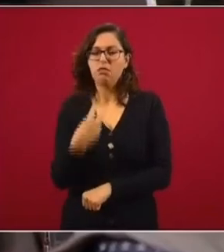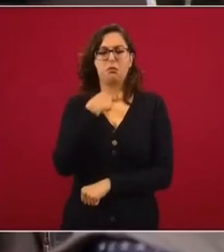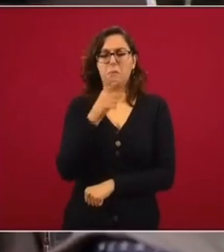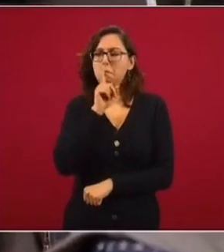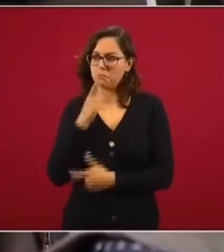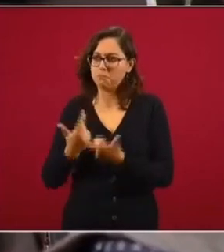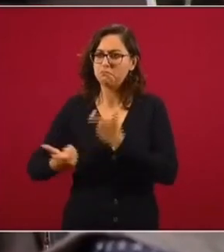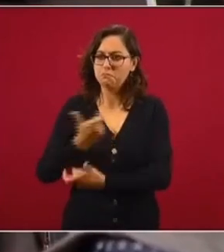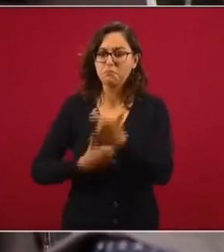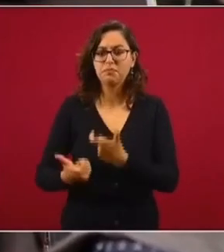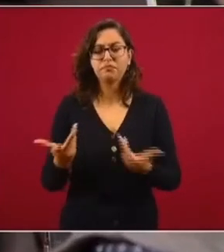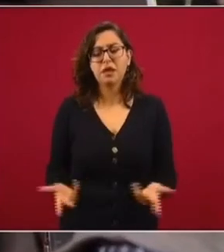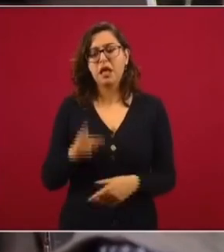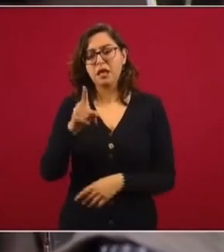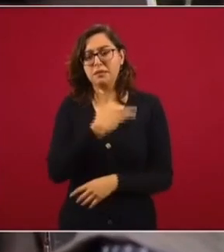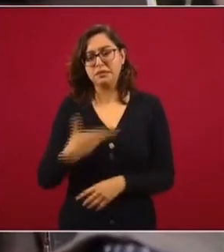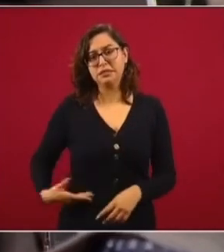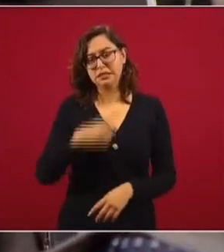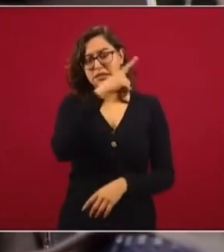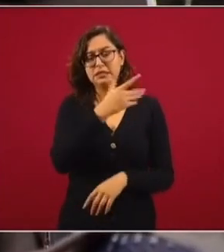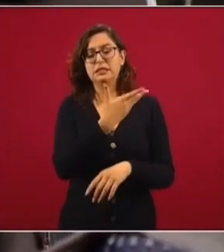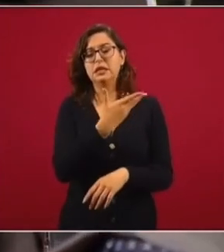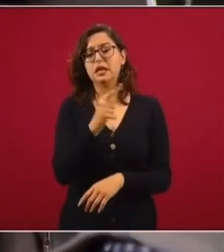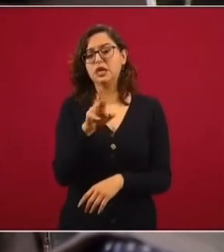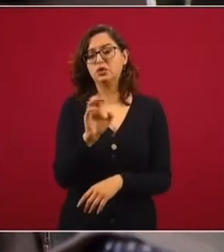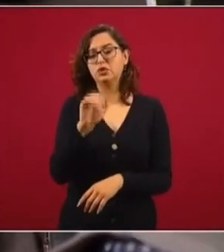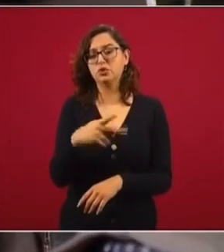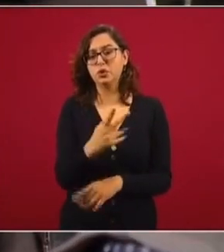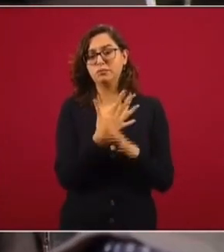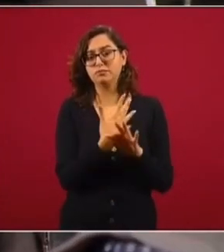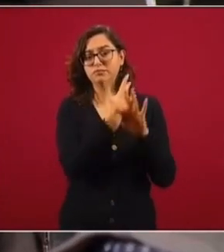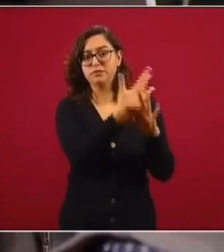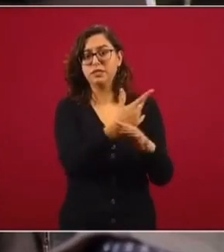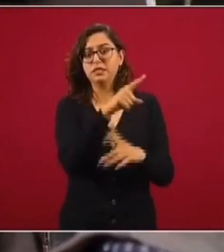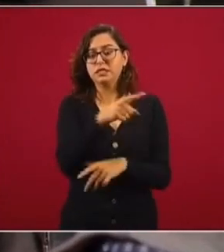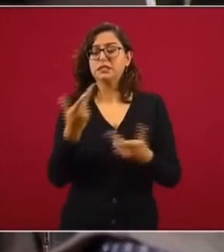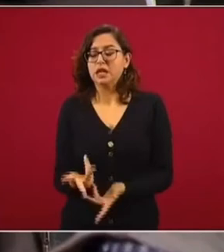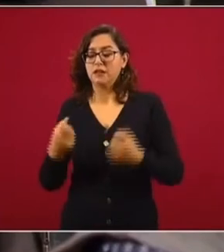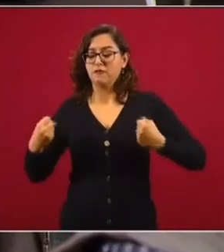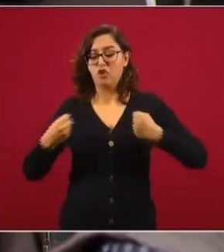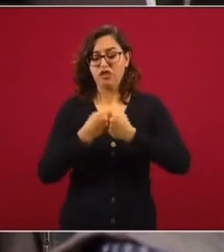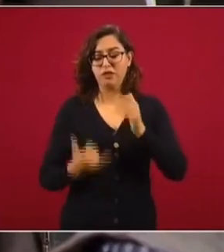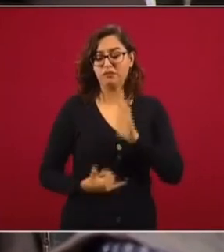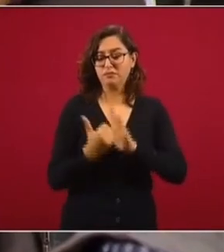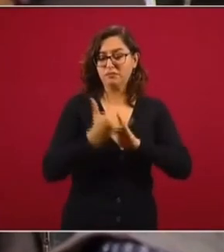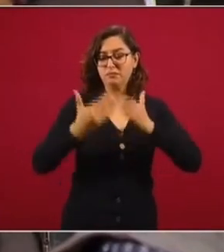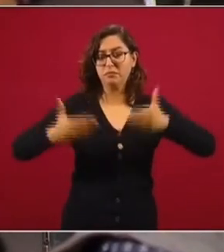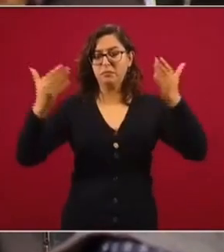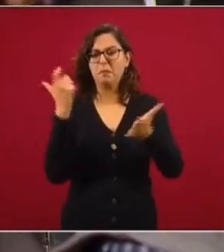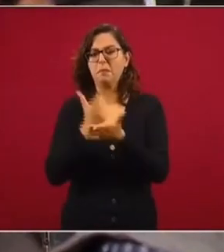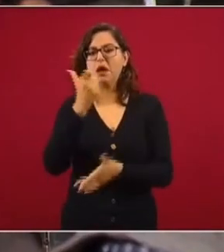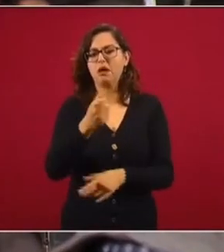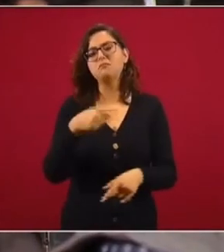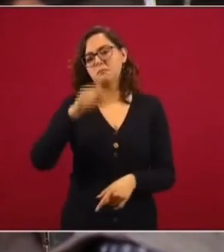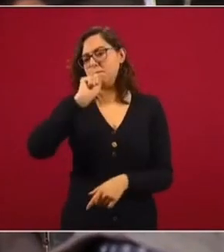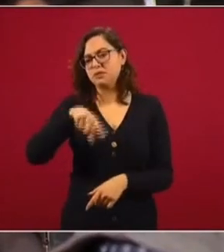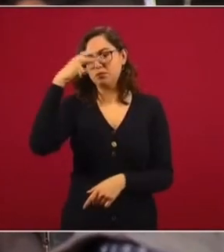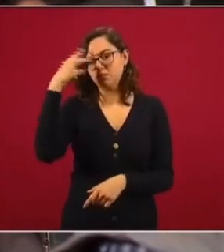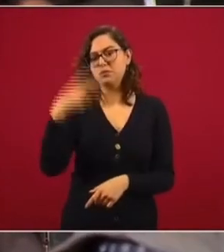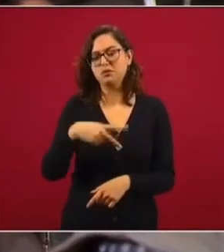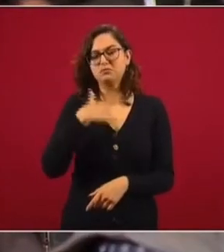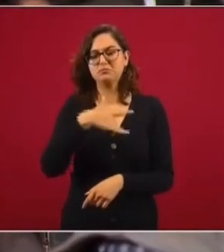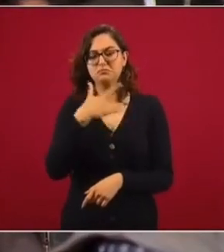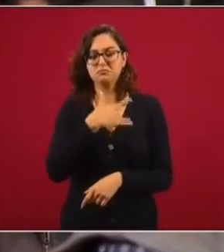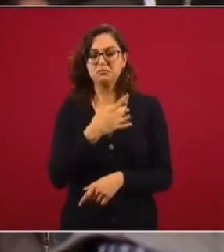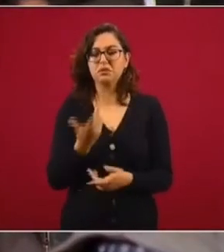¿Qué opinión le merecen las declaraciones de su homólogo estadounidense, Donald Trump, hace unos días sobre que el pago del muro fronterizo será a cuenta de los mexicanos y que, por lo tanto, está pensando en un